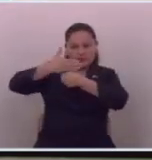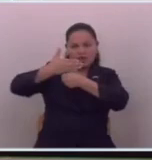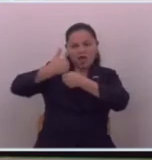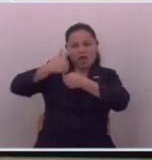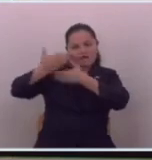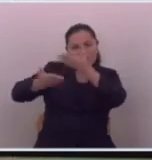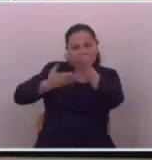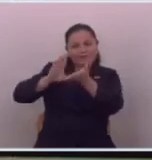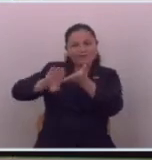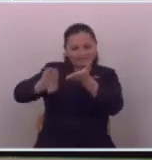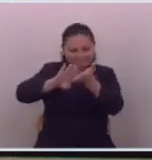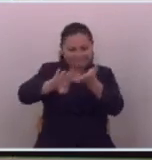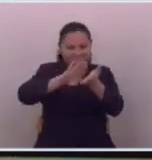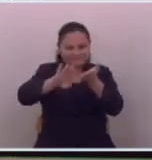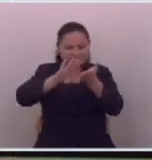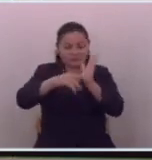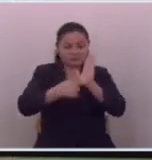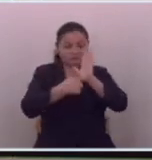cualquier postor